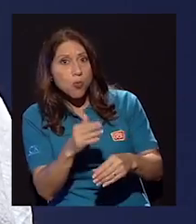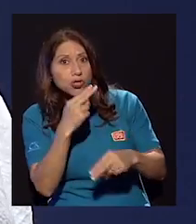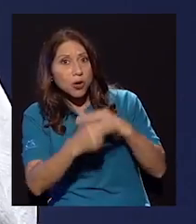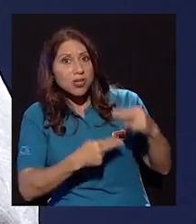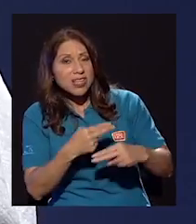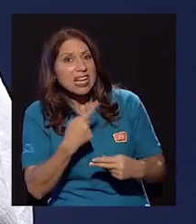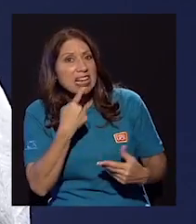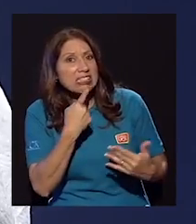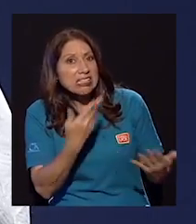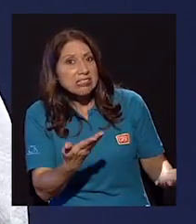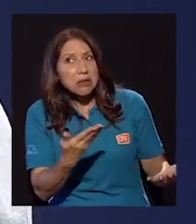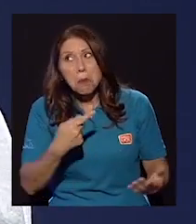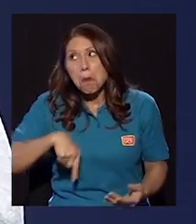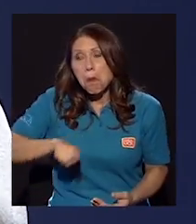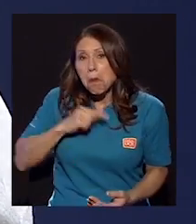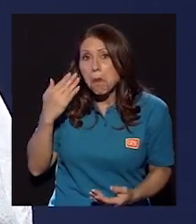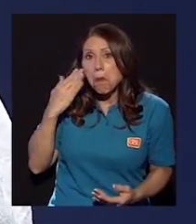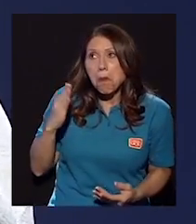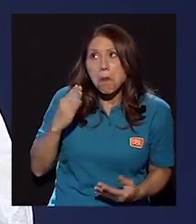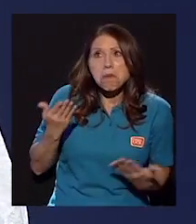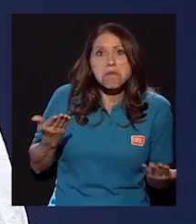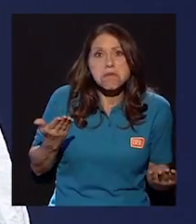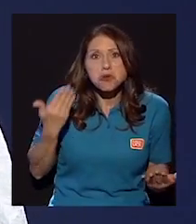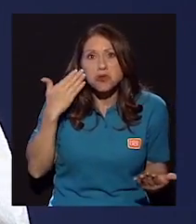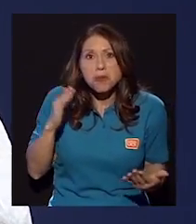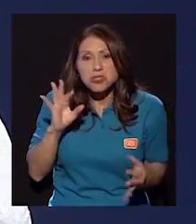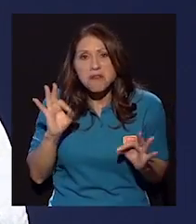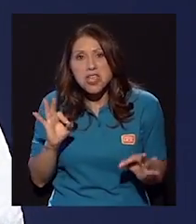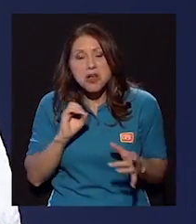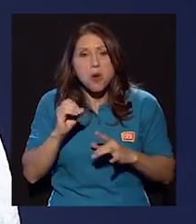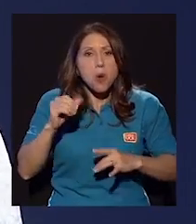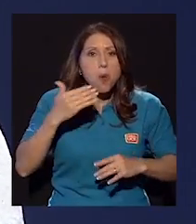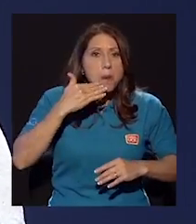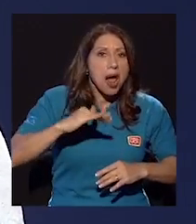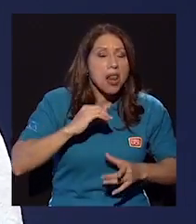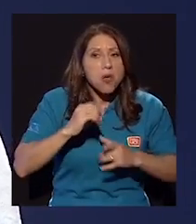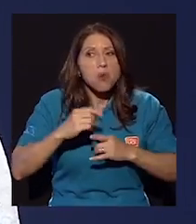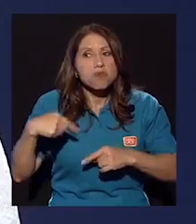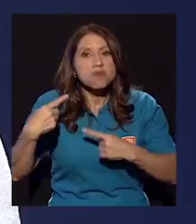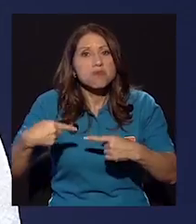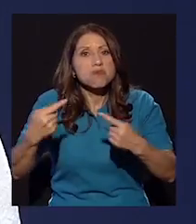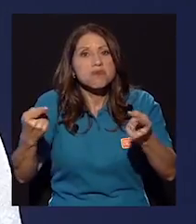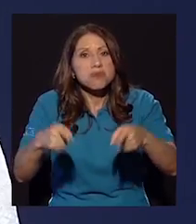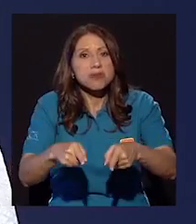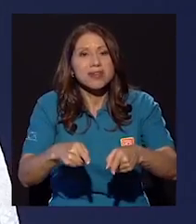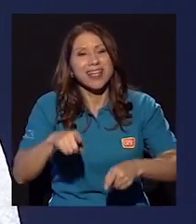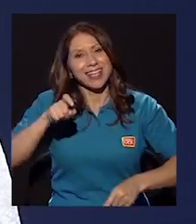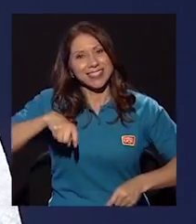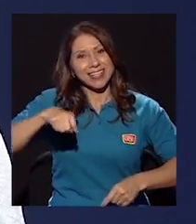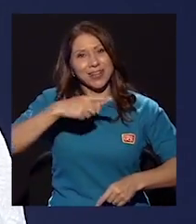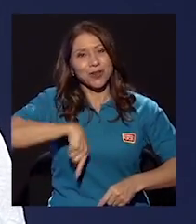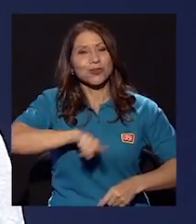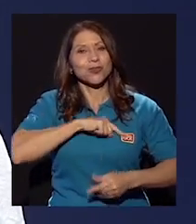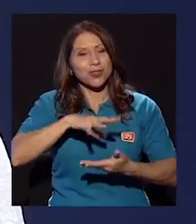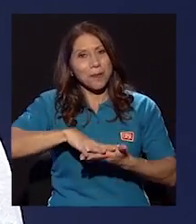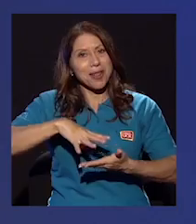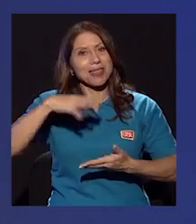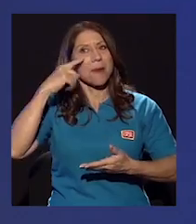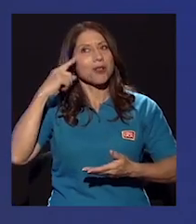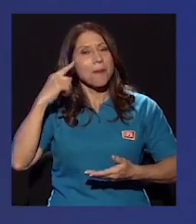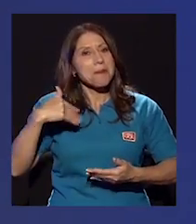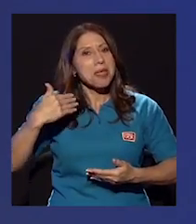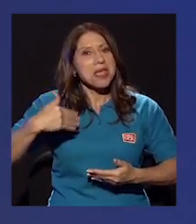sabemos qué esperar, no sabemos si está bien, si está mal, qué va a venir después. Entonces, es necesario que aprendamos la mecánica, aunque no podamos ponerle las palabras.